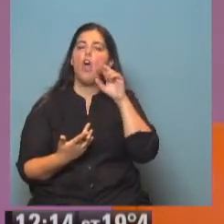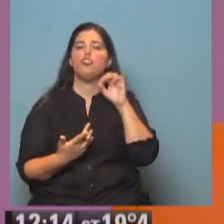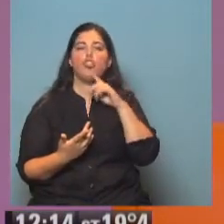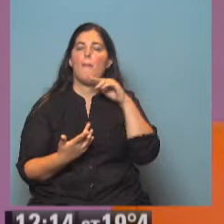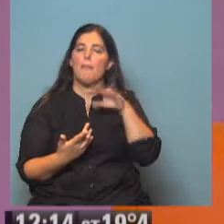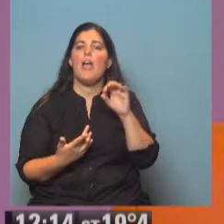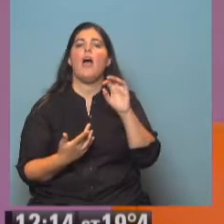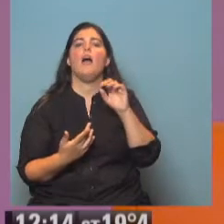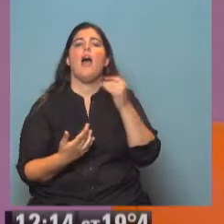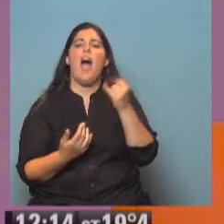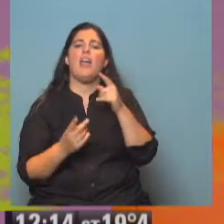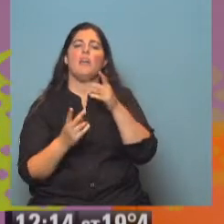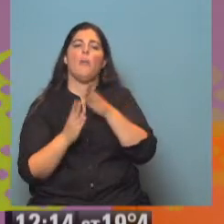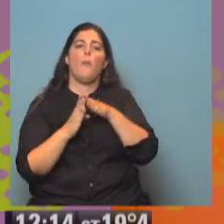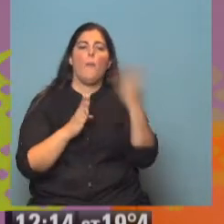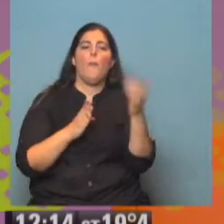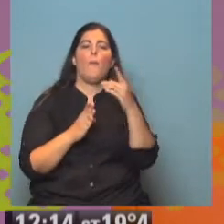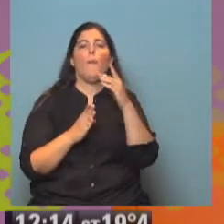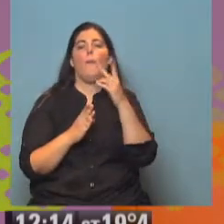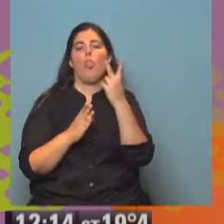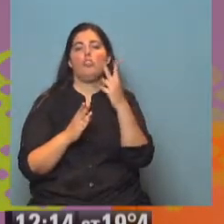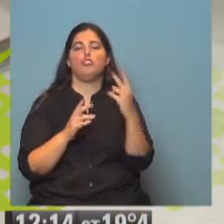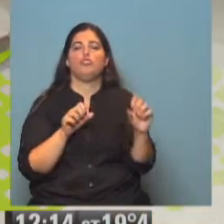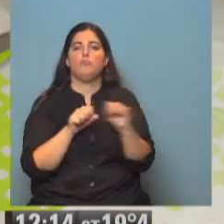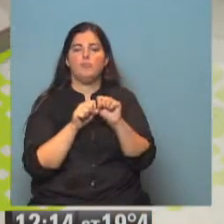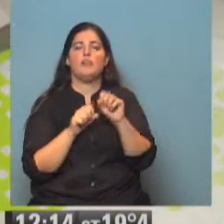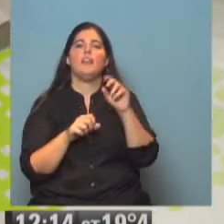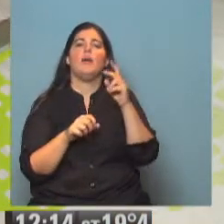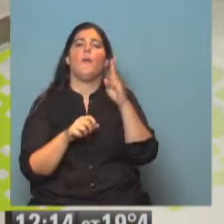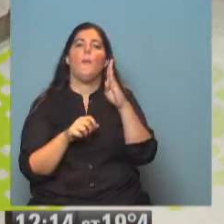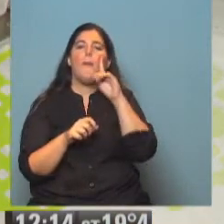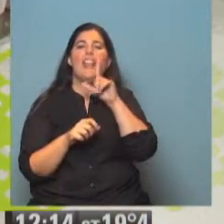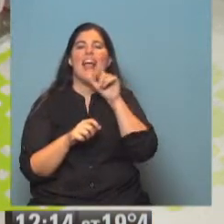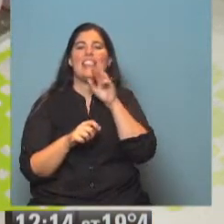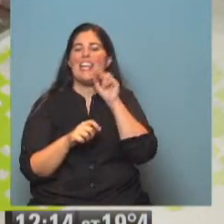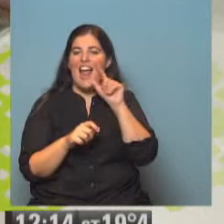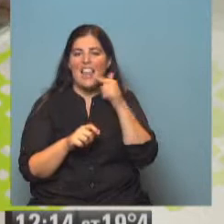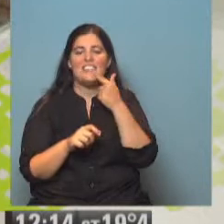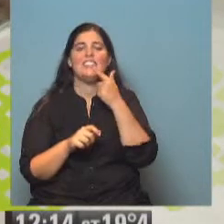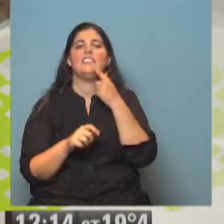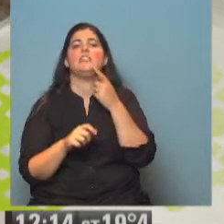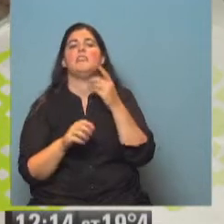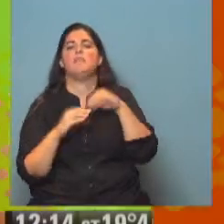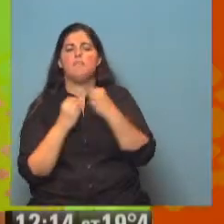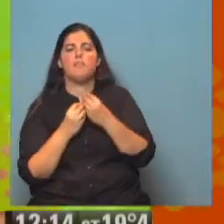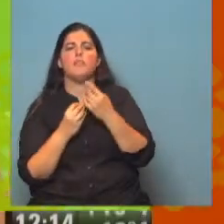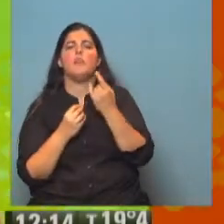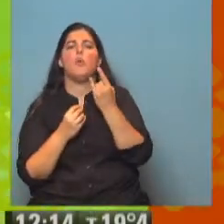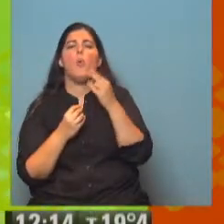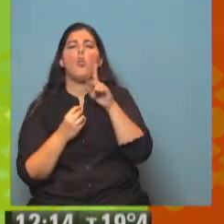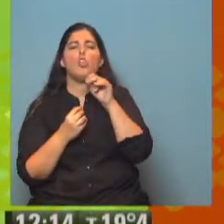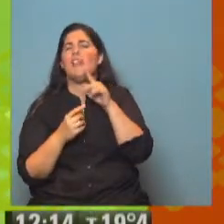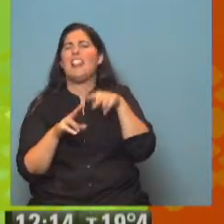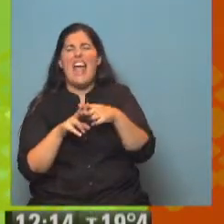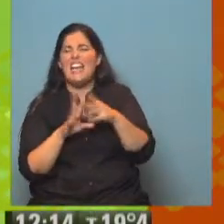de las urostomías tenemos las bilaterales, unilaterales y leales. Esas tres componentes son las urostomías. Pero todo esto suena